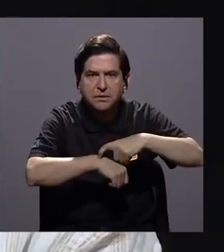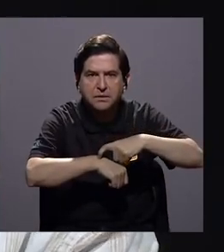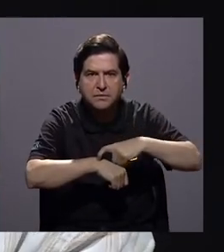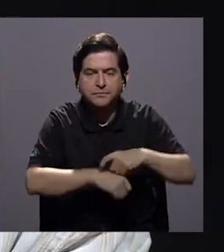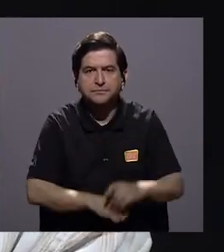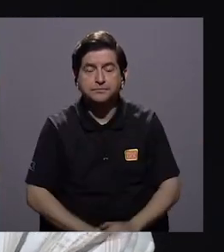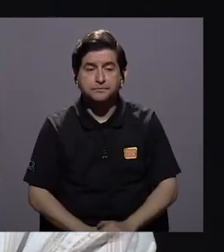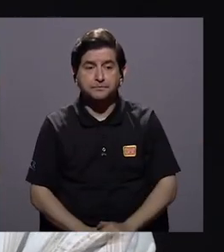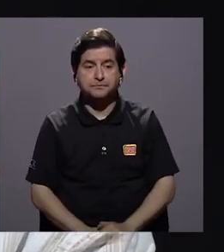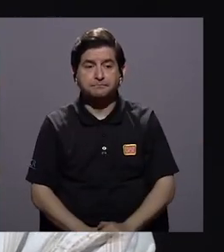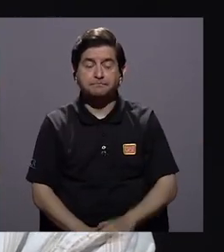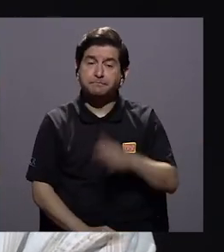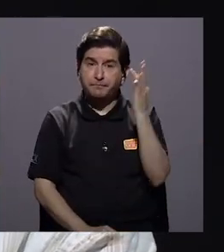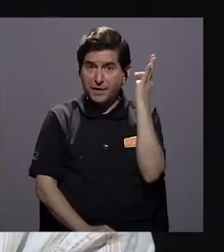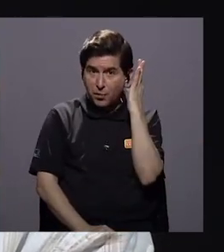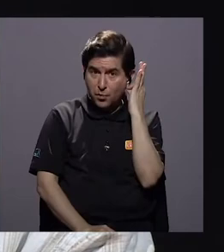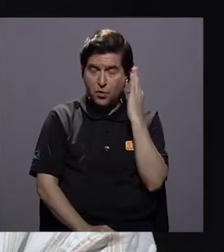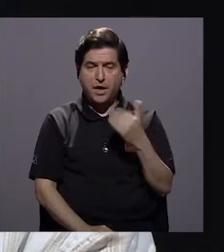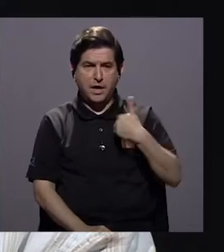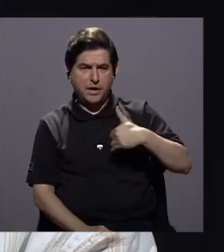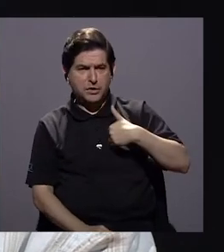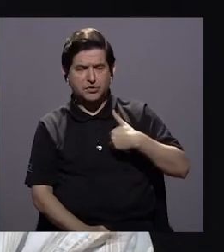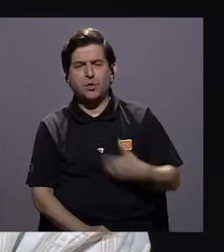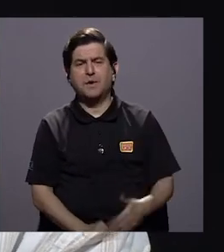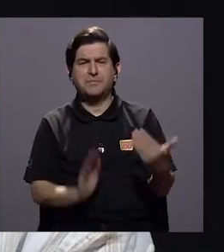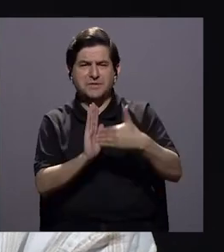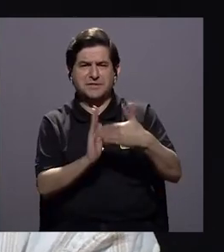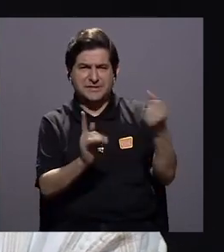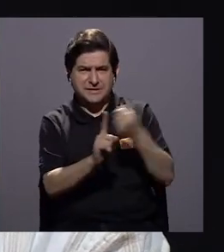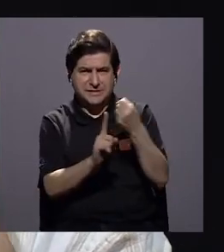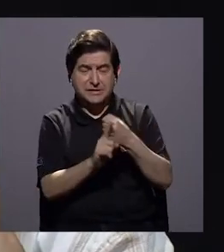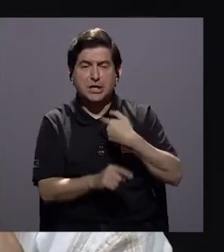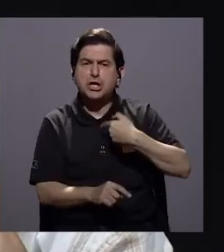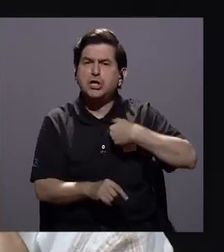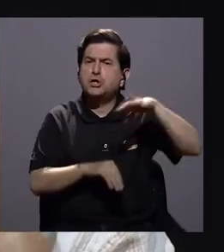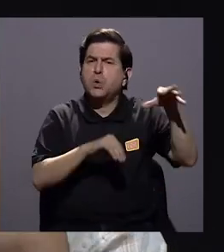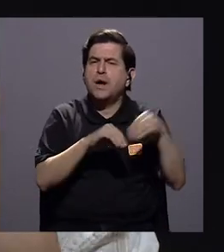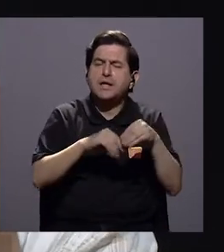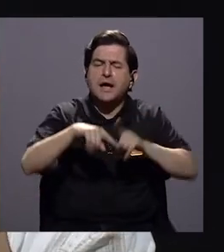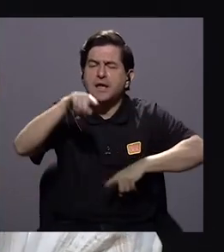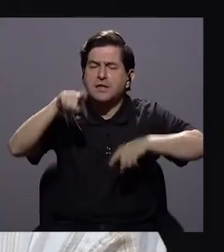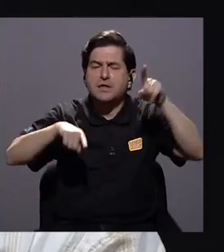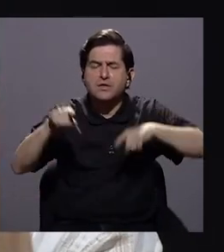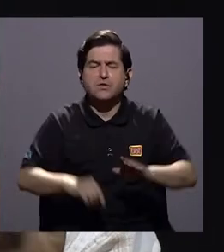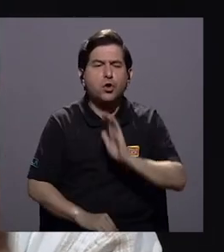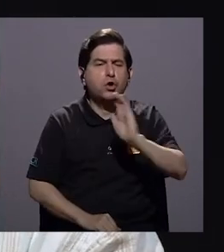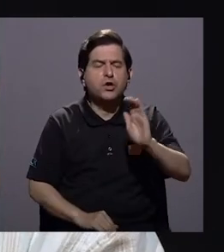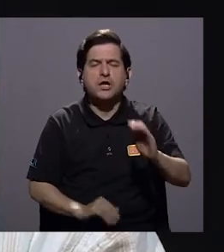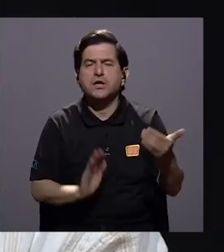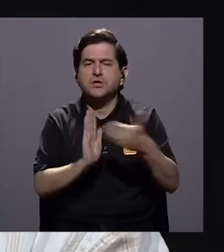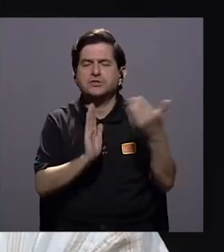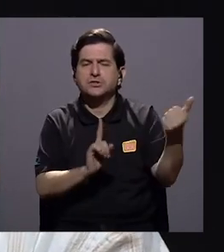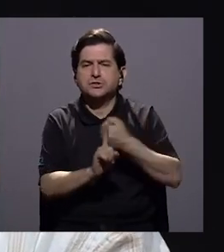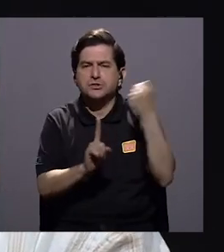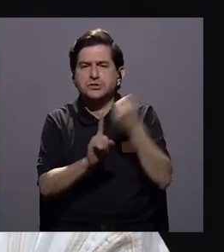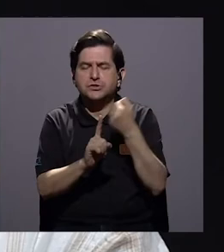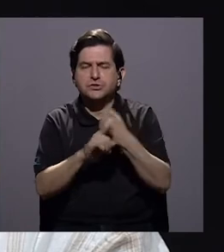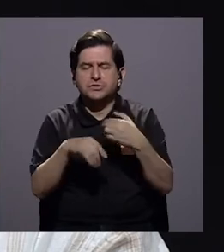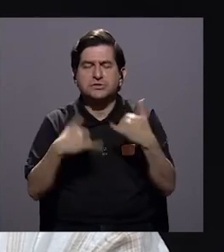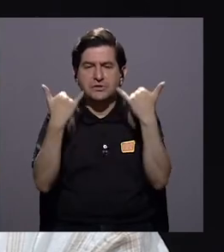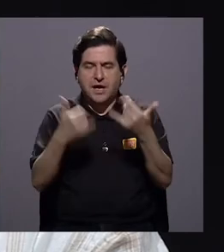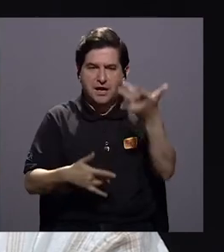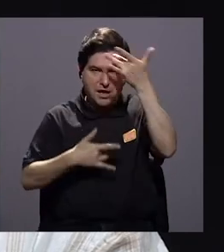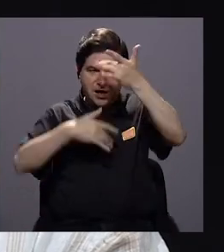entonces, si hay mujeres y varones violentados, imagínense, si hago la estadística, cuántos niños violentados están